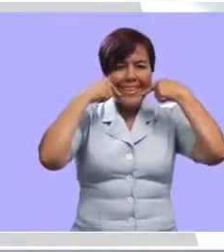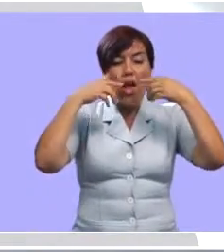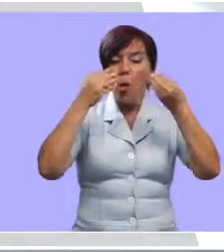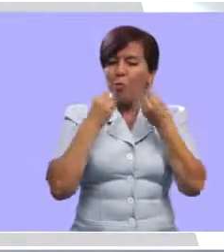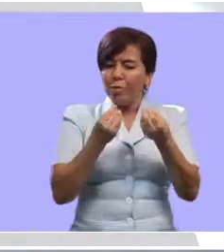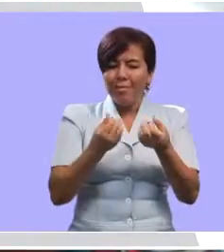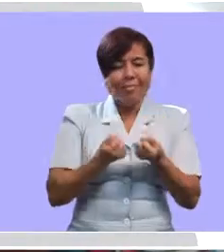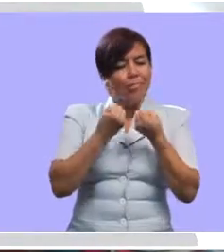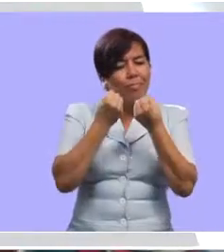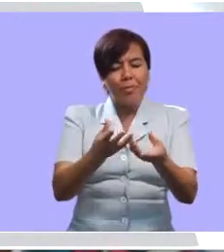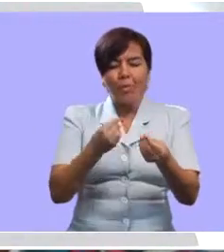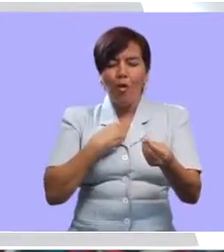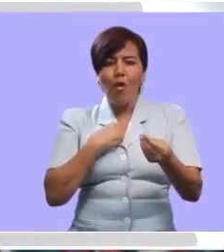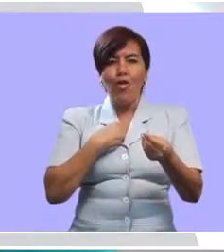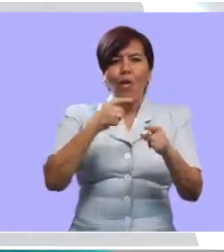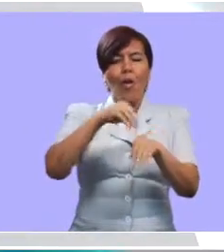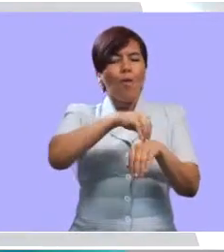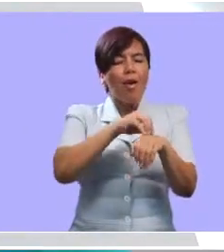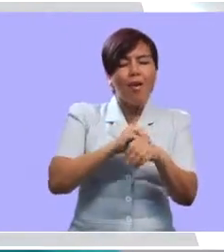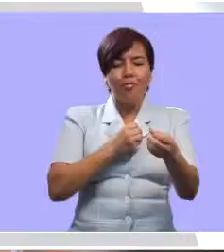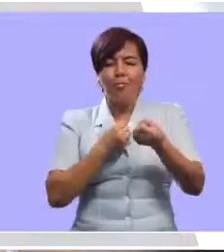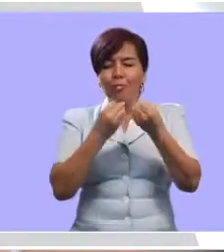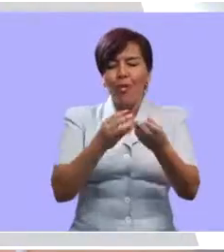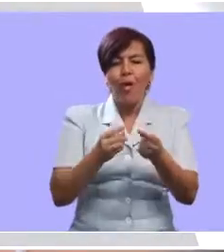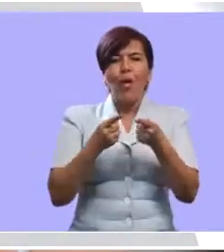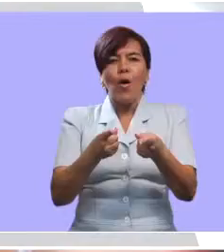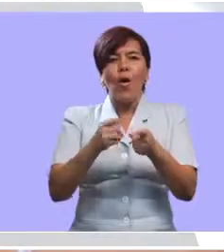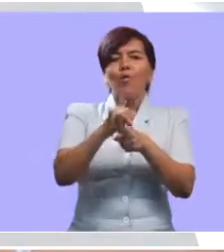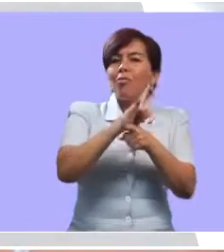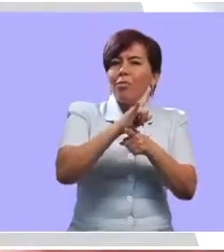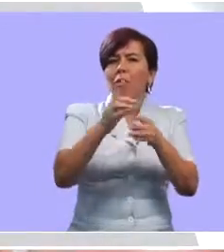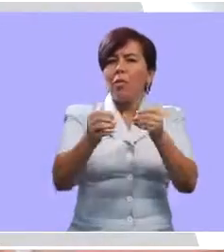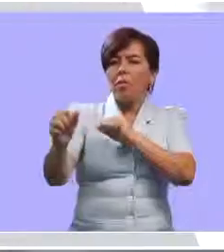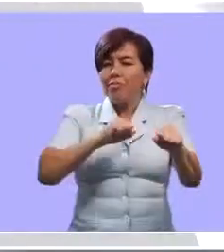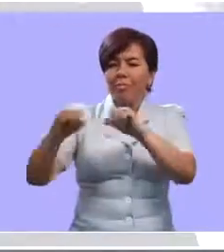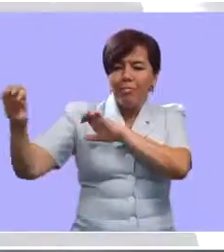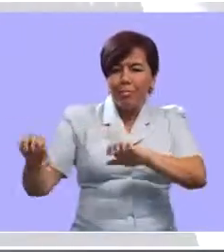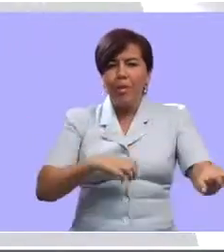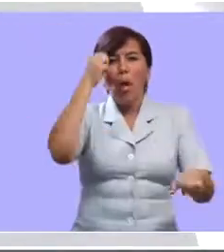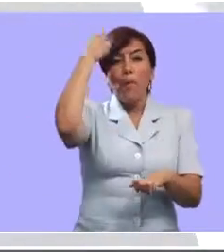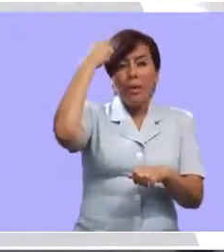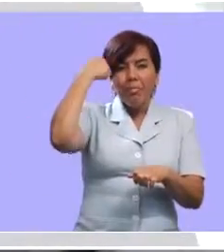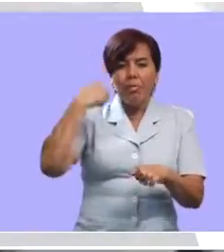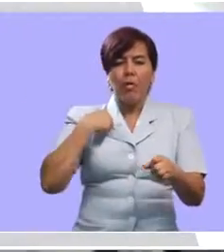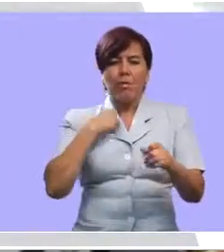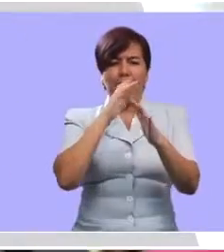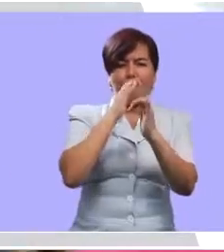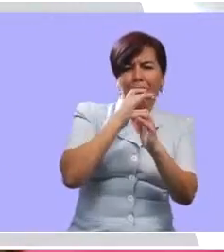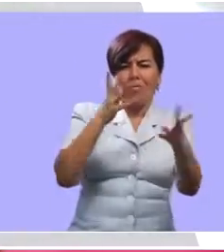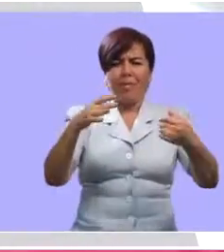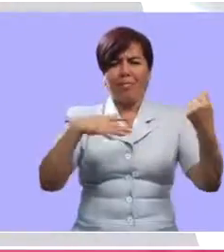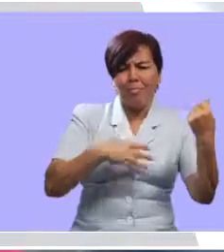sonrisas, con sonrisas por el mismo movimiento de nosotros, por hacer uso de actividades pedagógicas, de